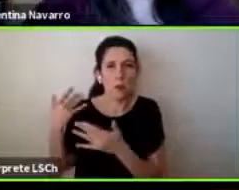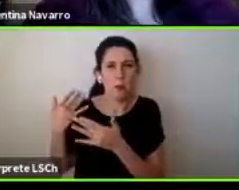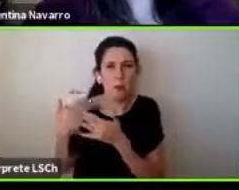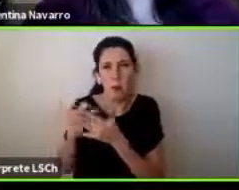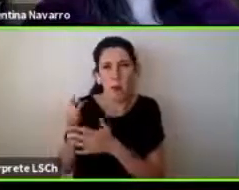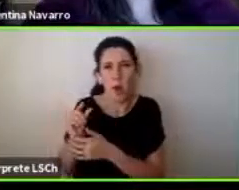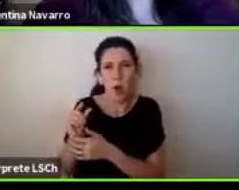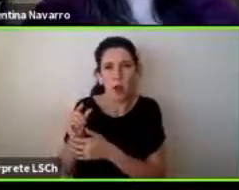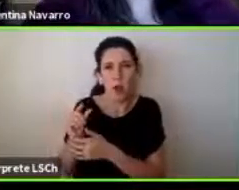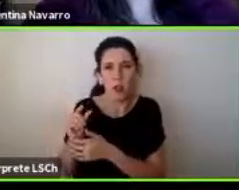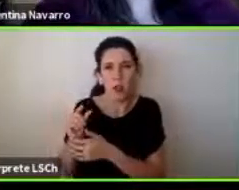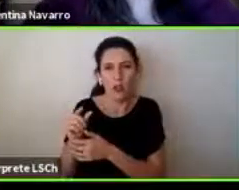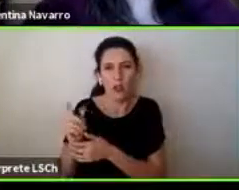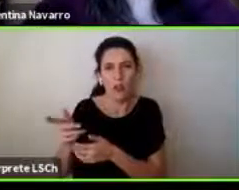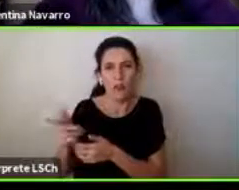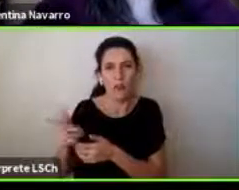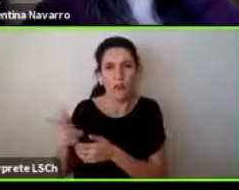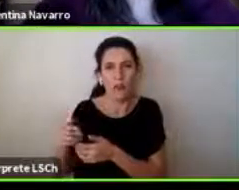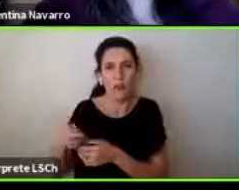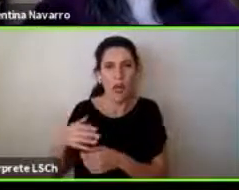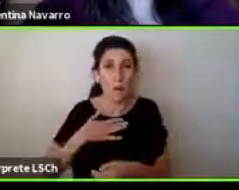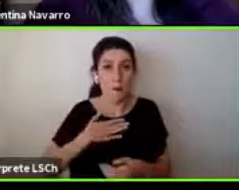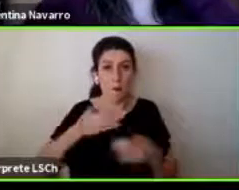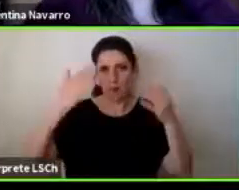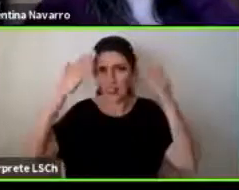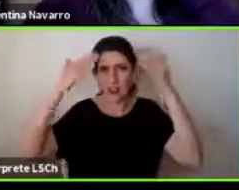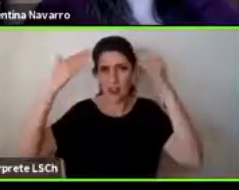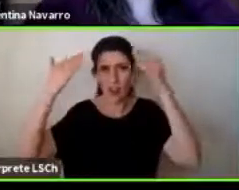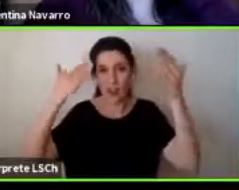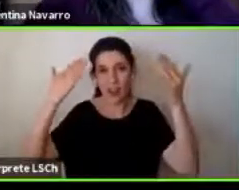hablar de psicología es un tema